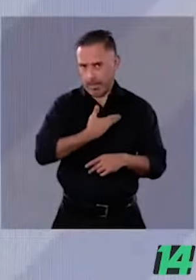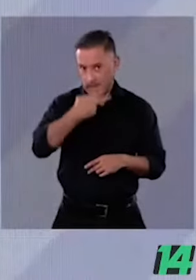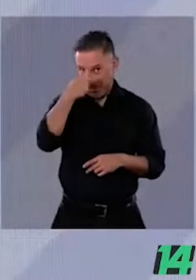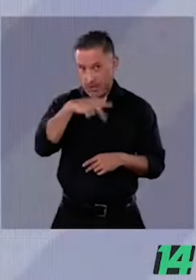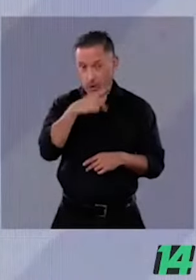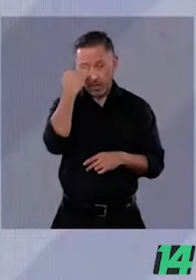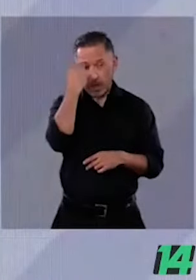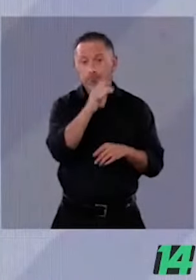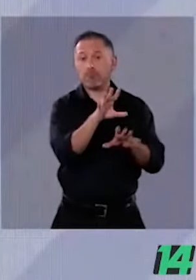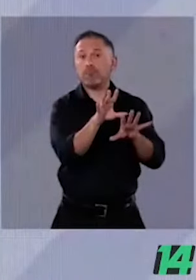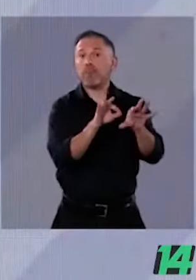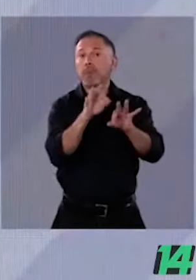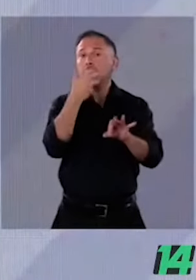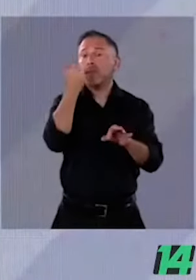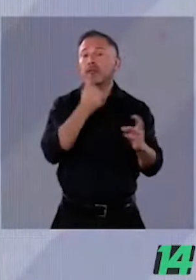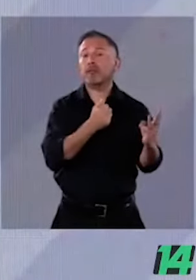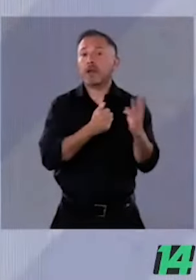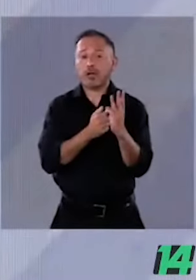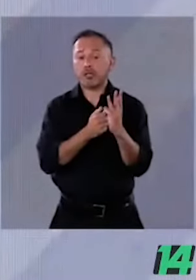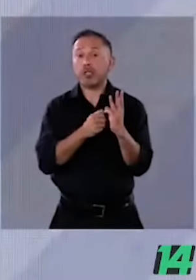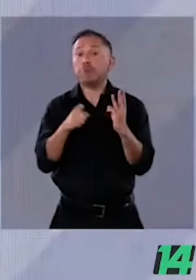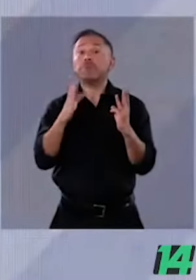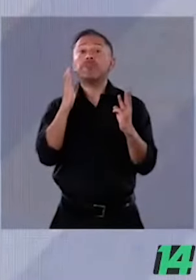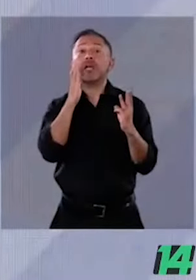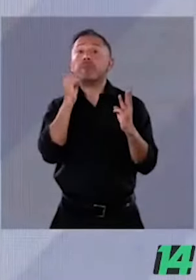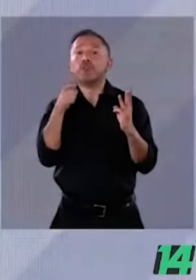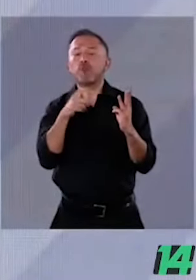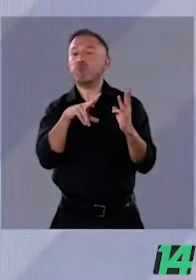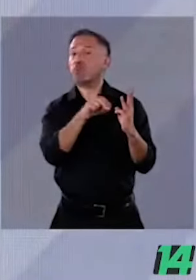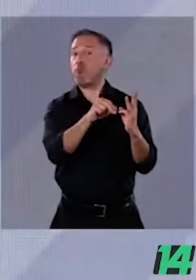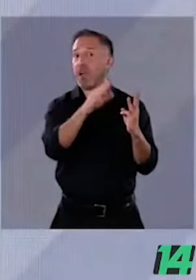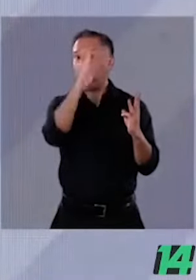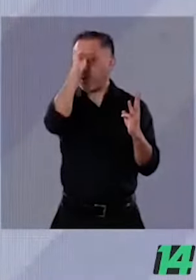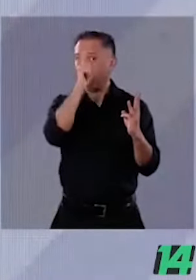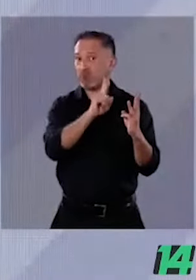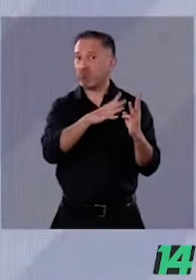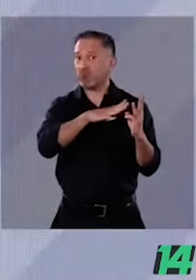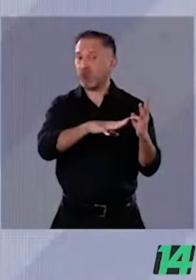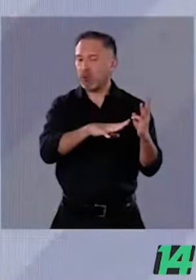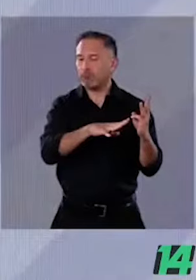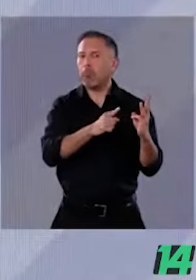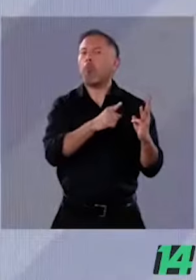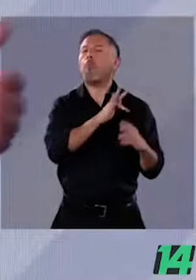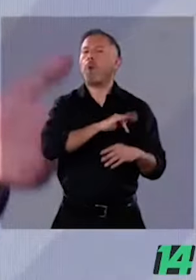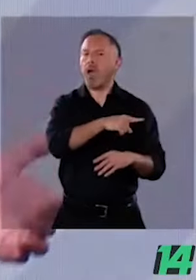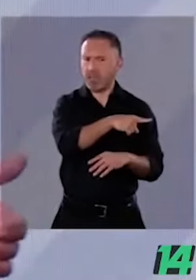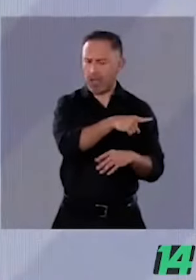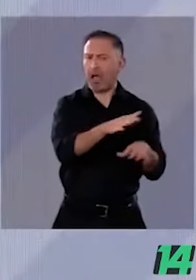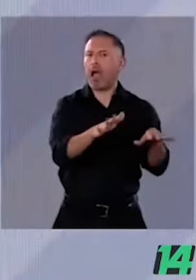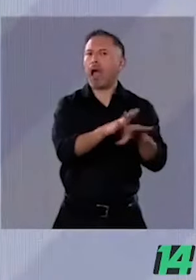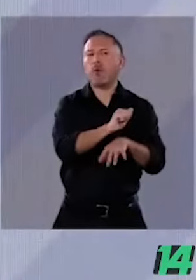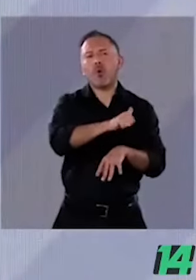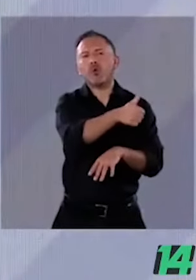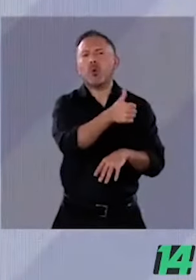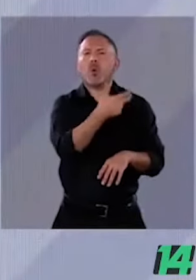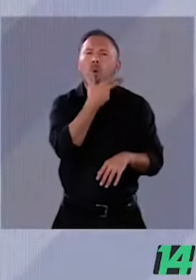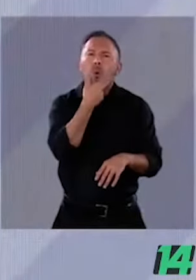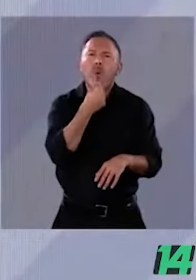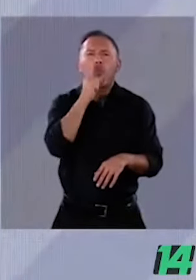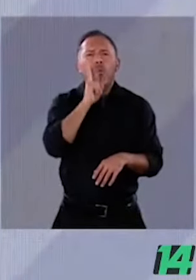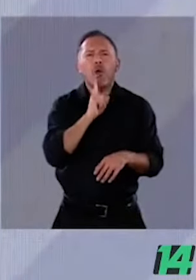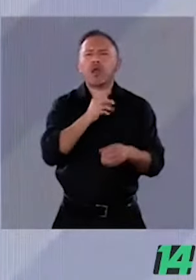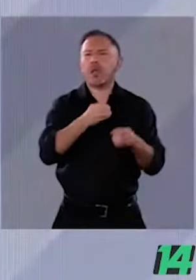de la República, el presidente tiene la facultad de designar unilateralmente, como sucedió en el último caso, a un ministro o a una ministra de la Corte.